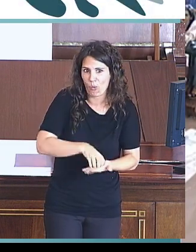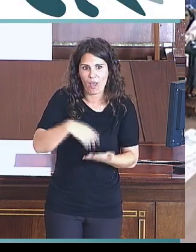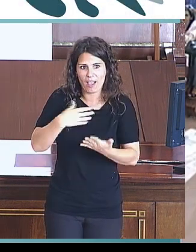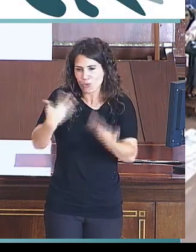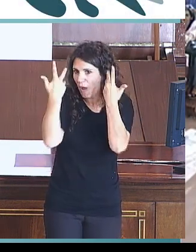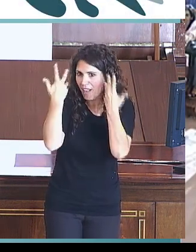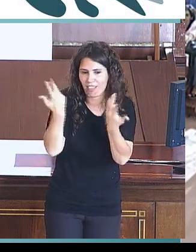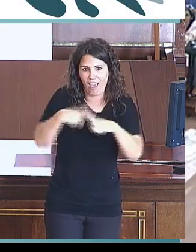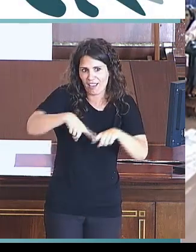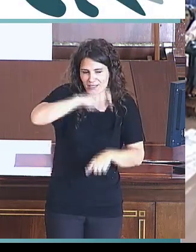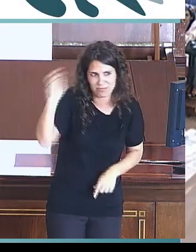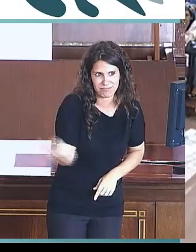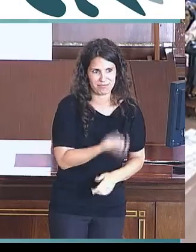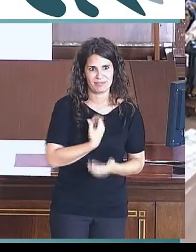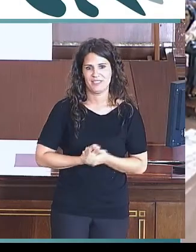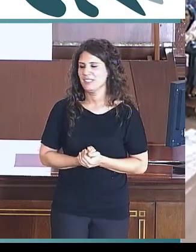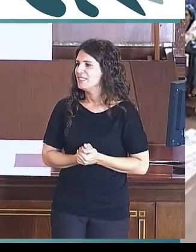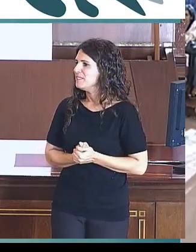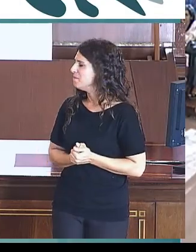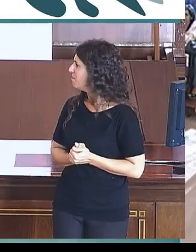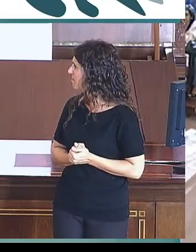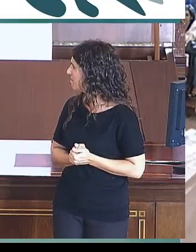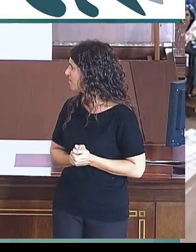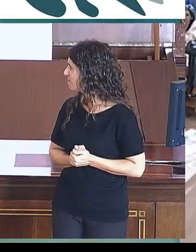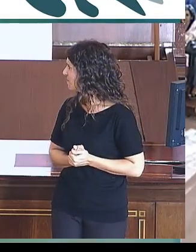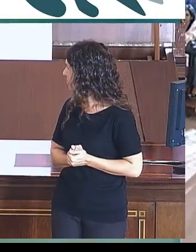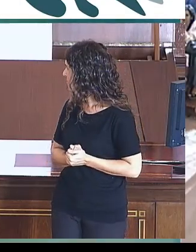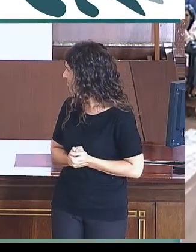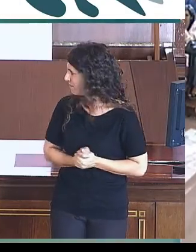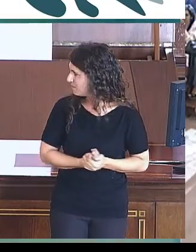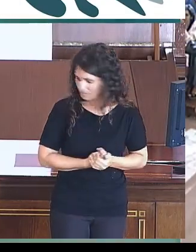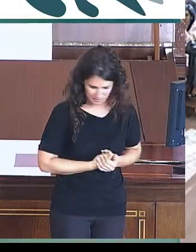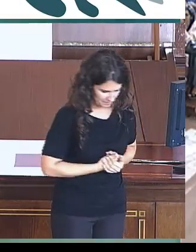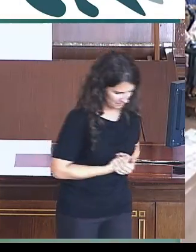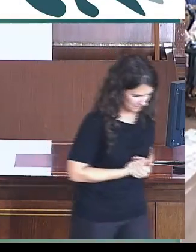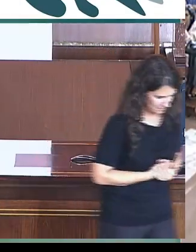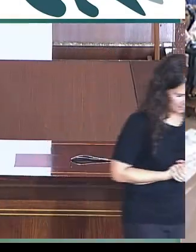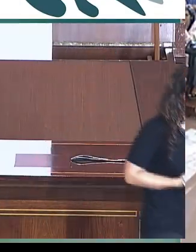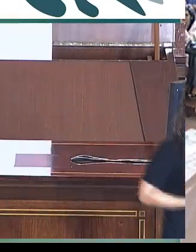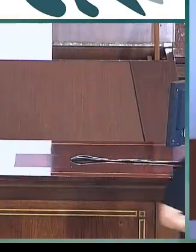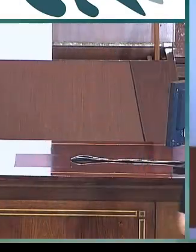sugerencias, lo que queráis. Aplausos Aplausos Aplausos Aplausos Aplausos